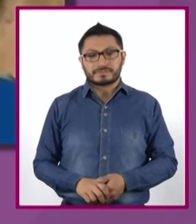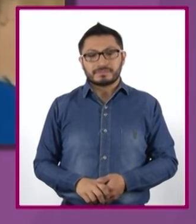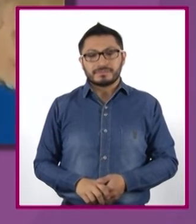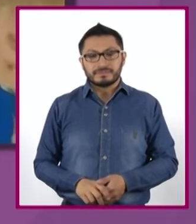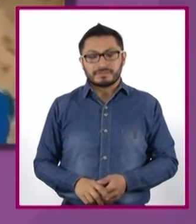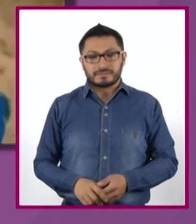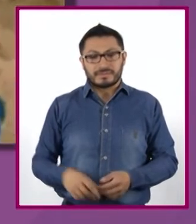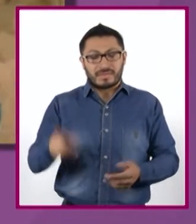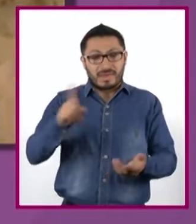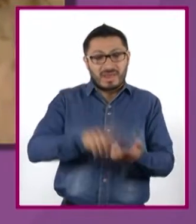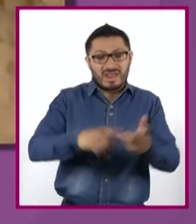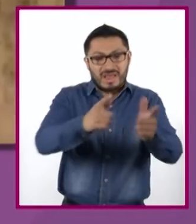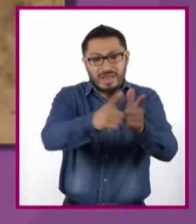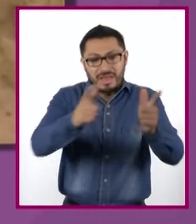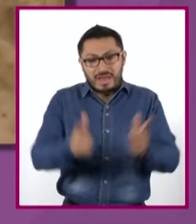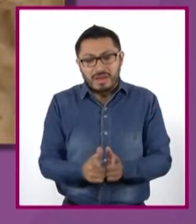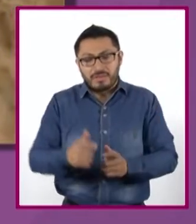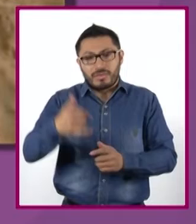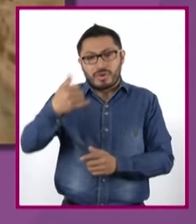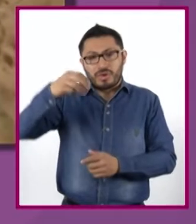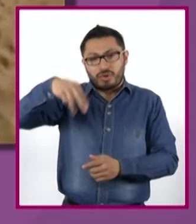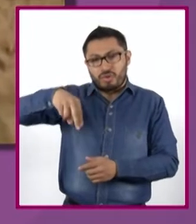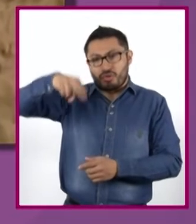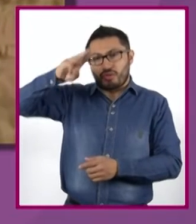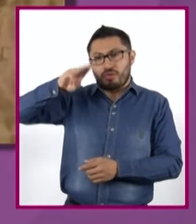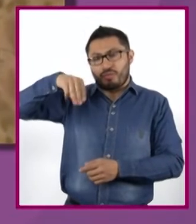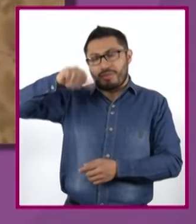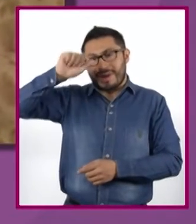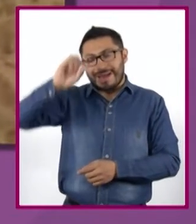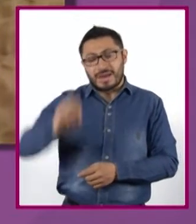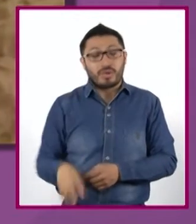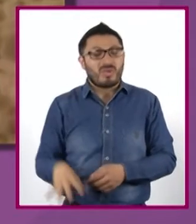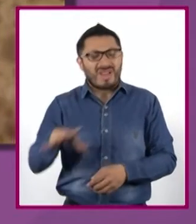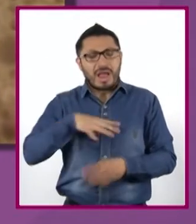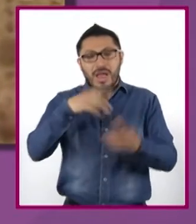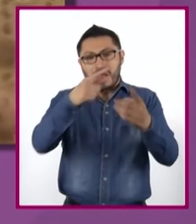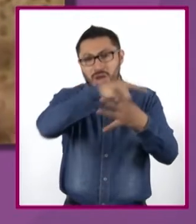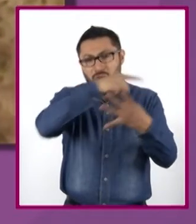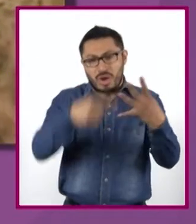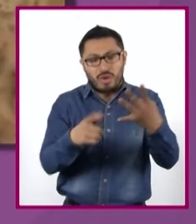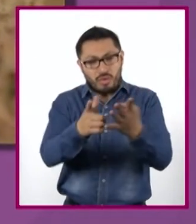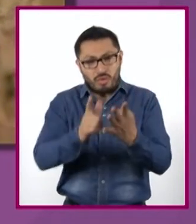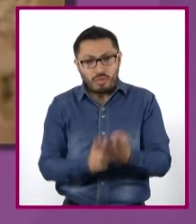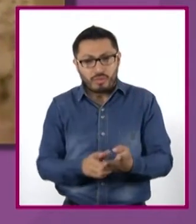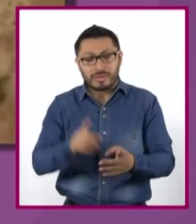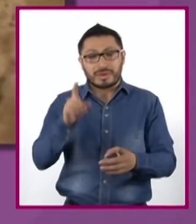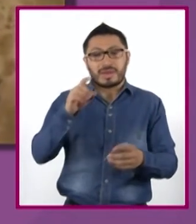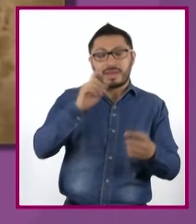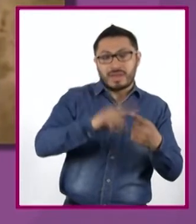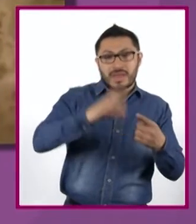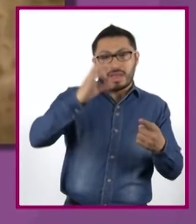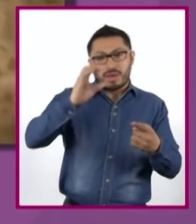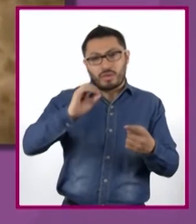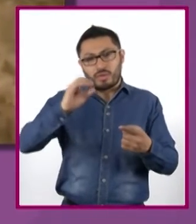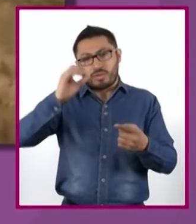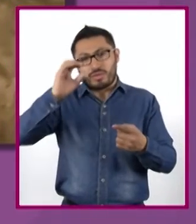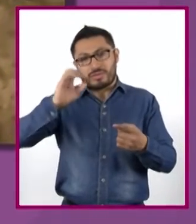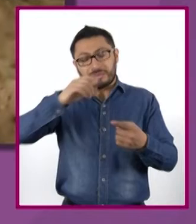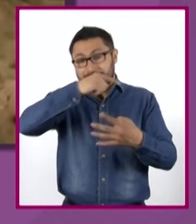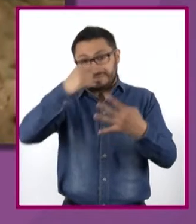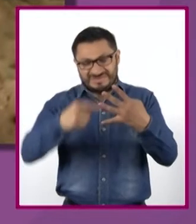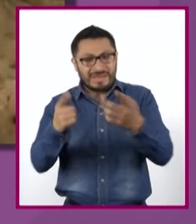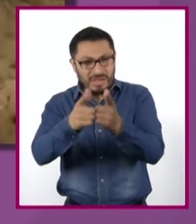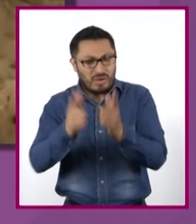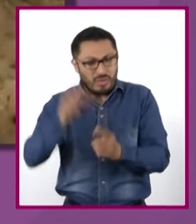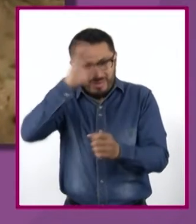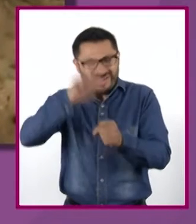Dentro del grupo yumano-kochimi, hay cuatro grandes grupos. Salvo las lenguas Kukapá, Kumiai, Pai Pai